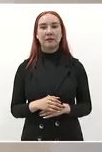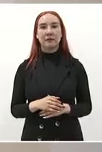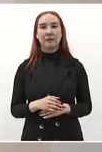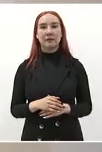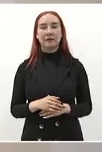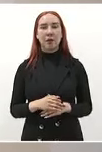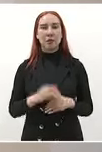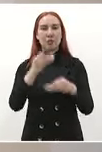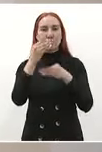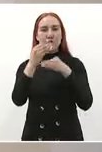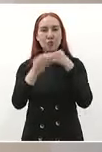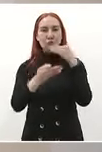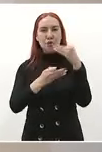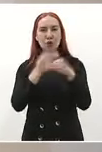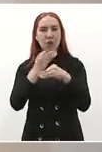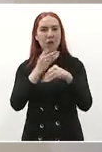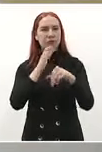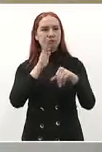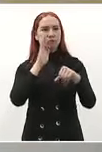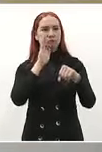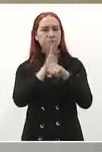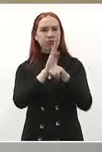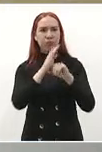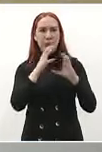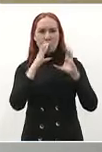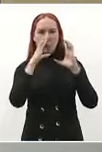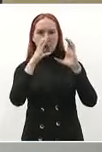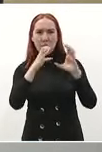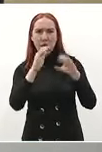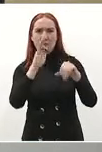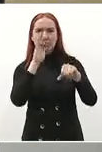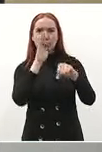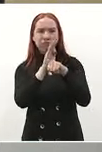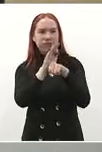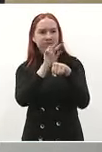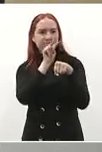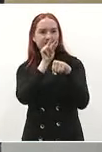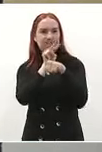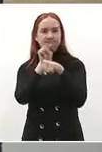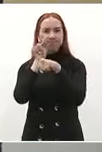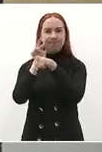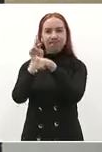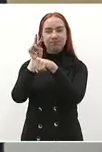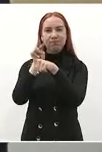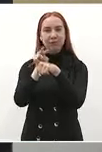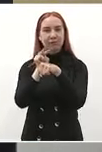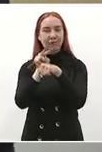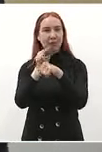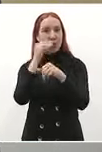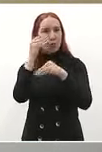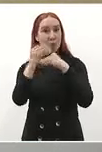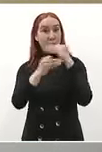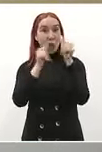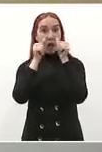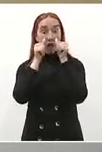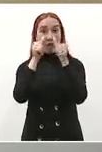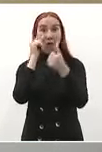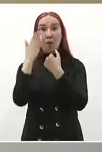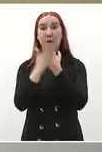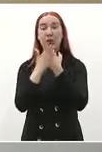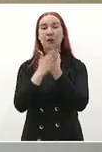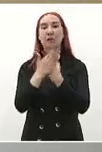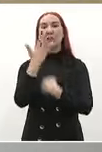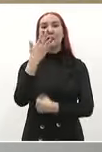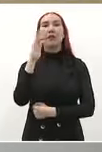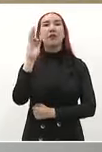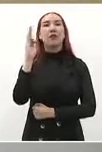protegido blindado esténse pendientes porque el 5 de febrero